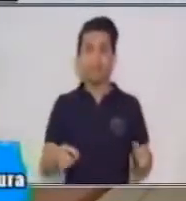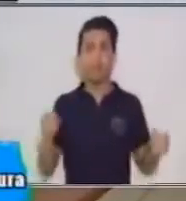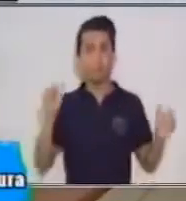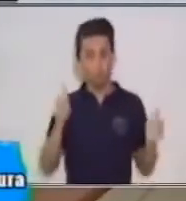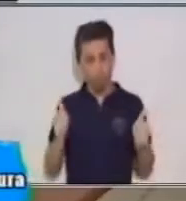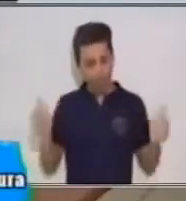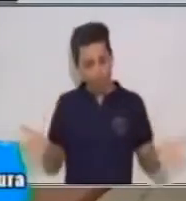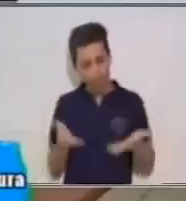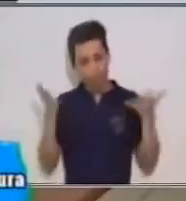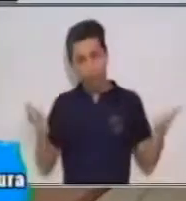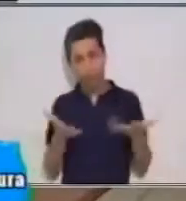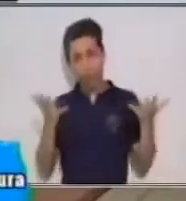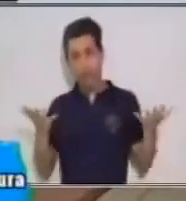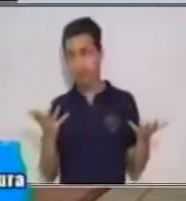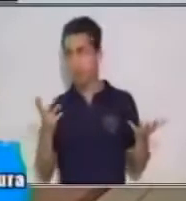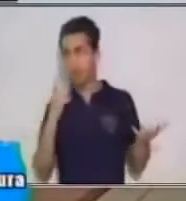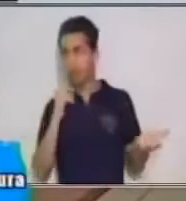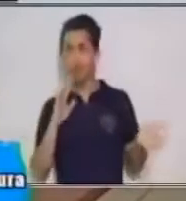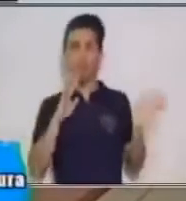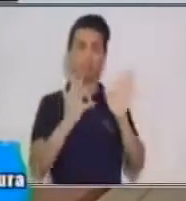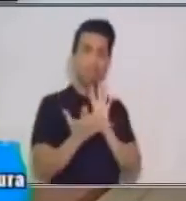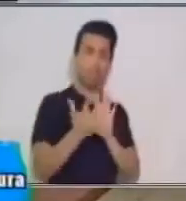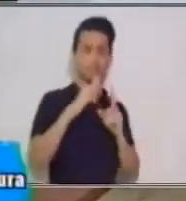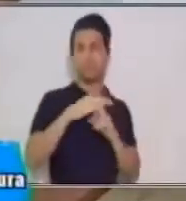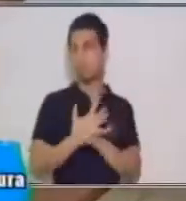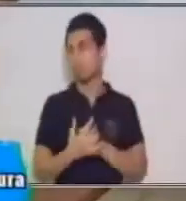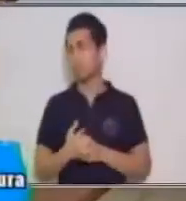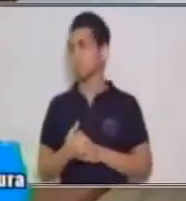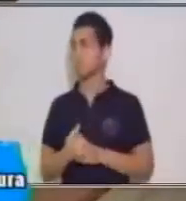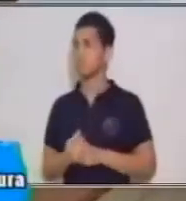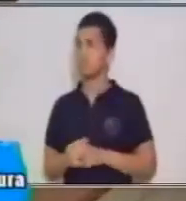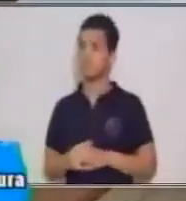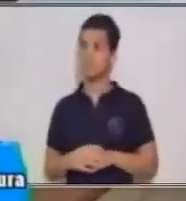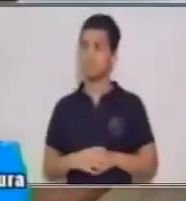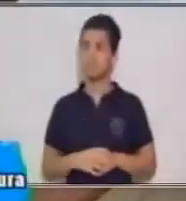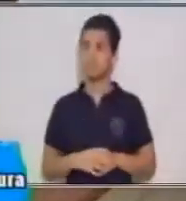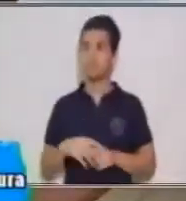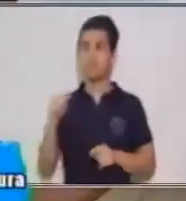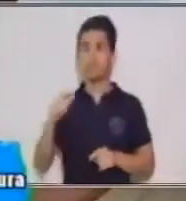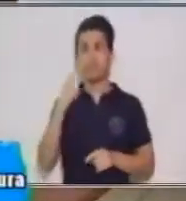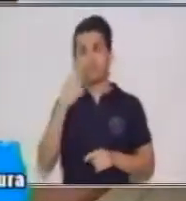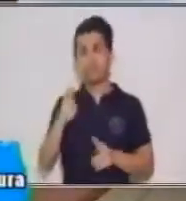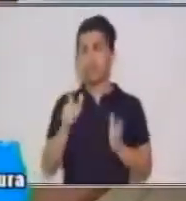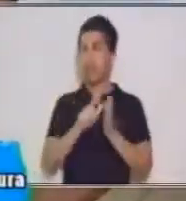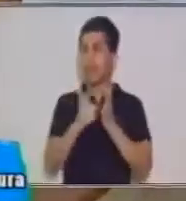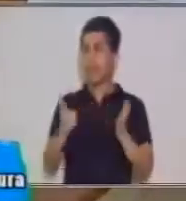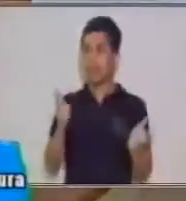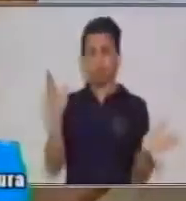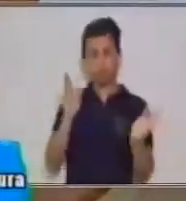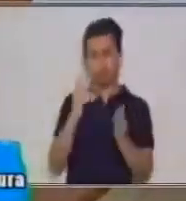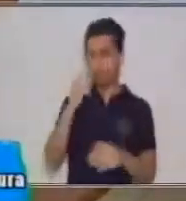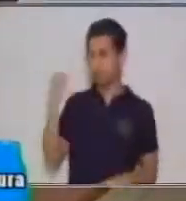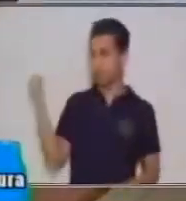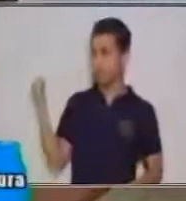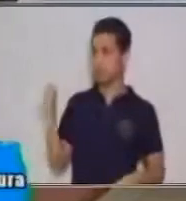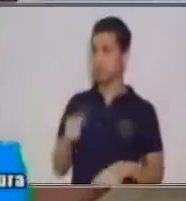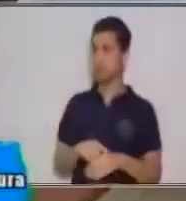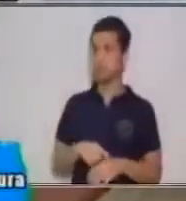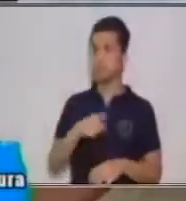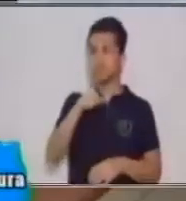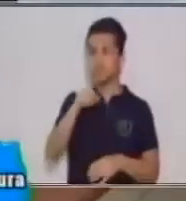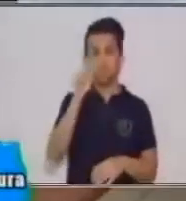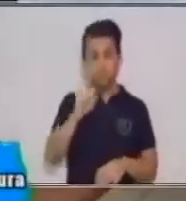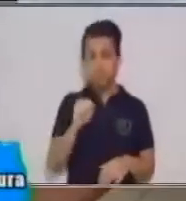adversidades. Ahora bien, te voy a mostrar aquí un pequeño libro. Tú puedes hacer uno en casa,